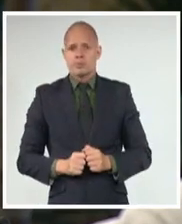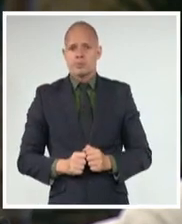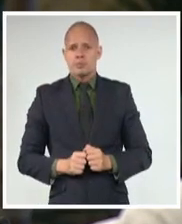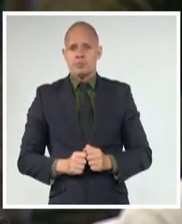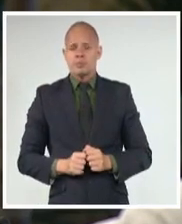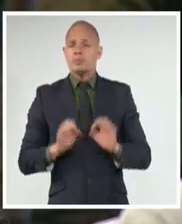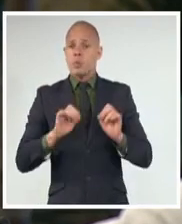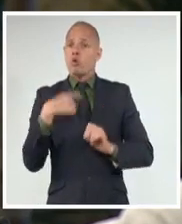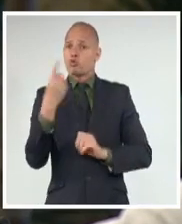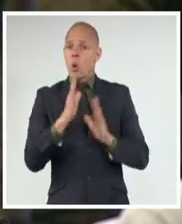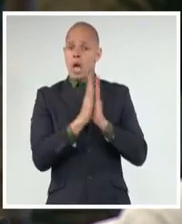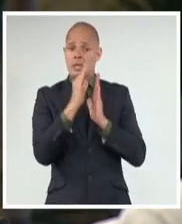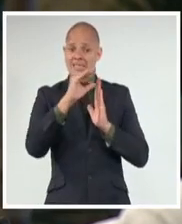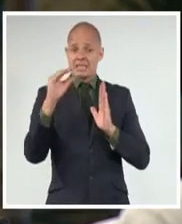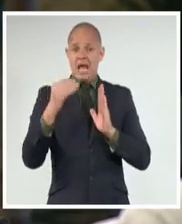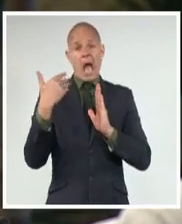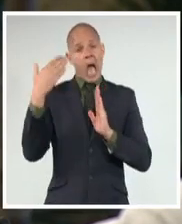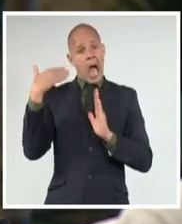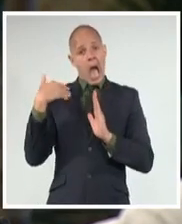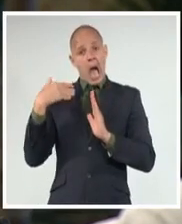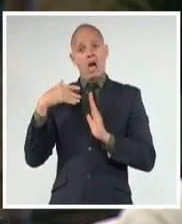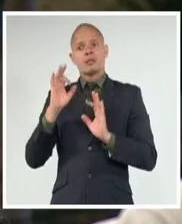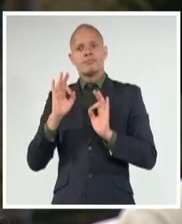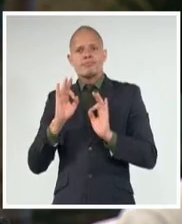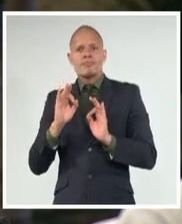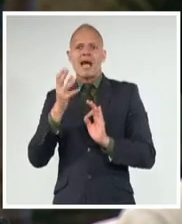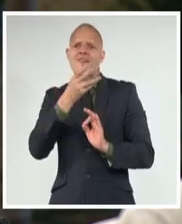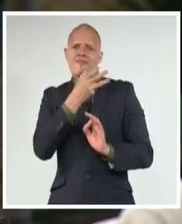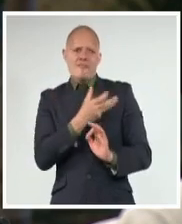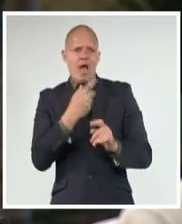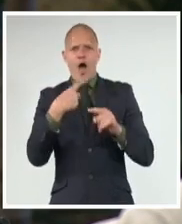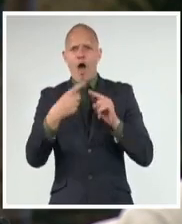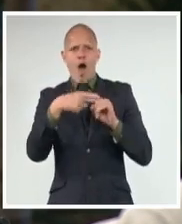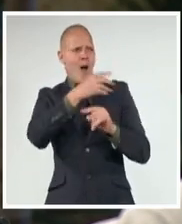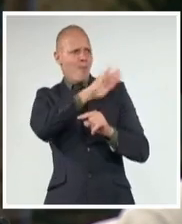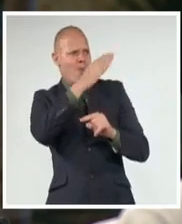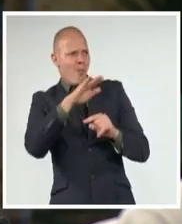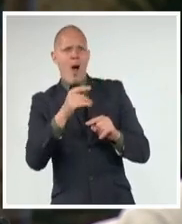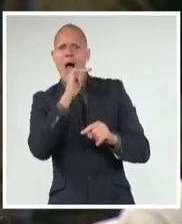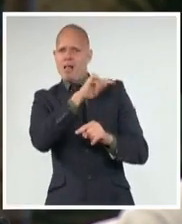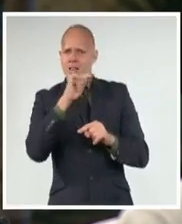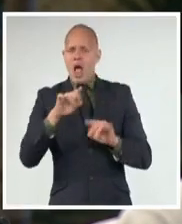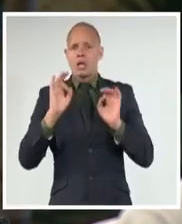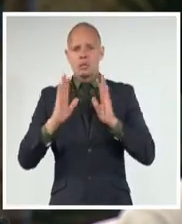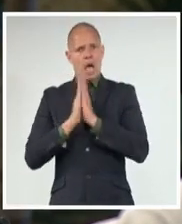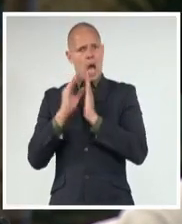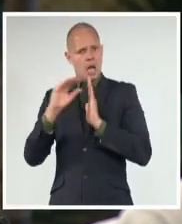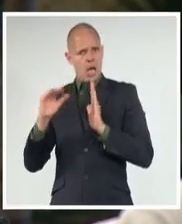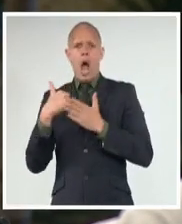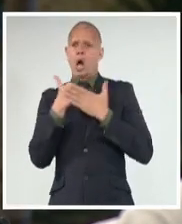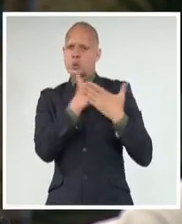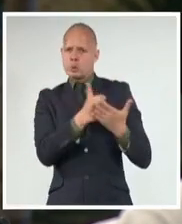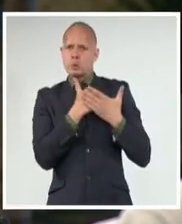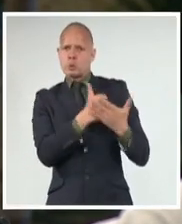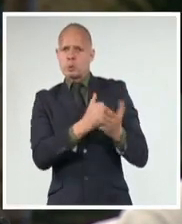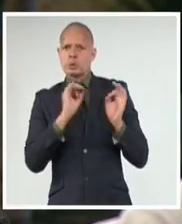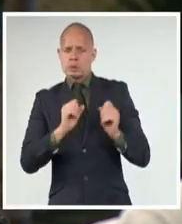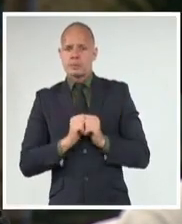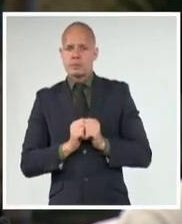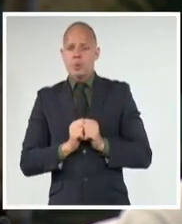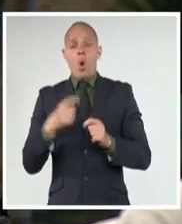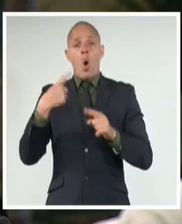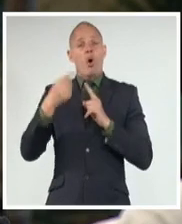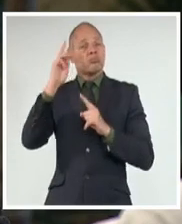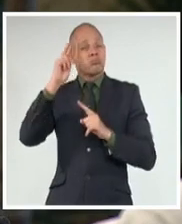papel de la iglesia en las luchas clandestinas y en la sierra, campañas de alfabetización, más recientemente la lucha por el regreso de los